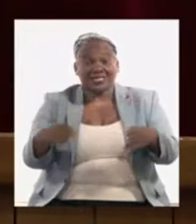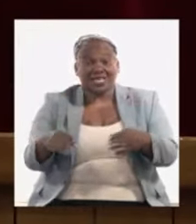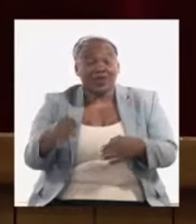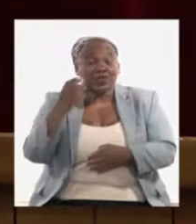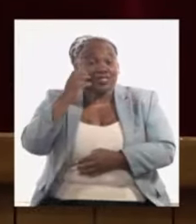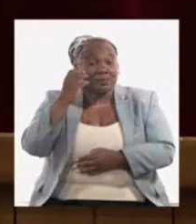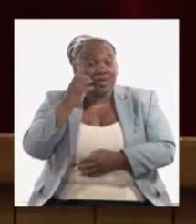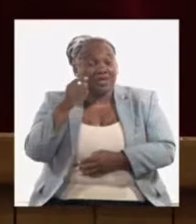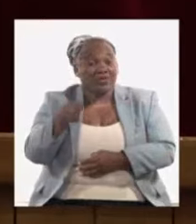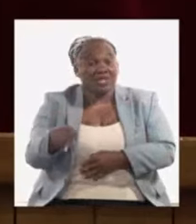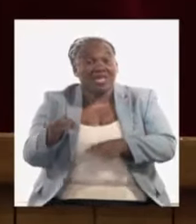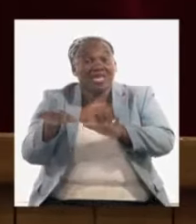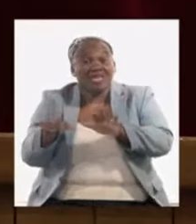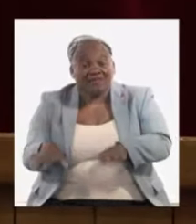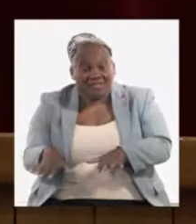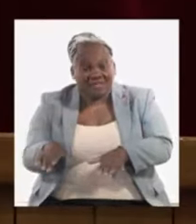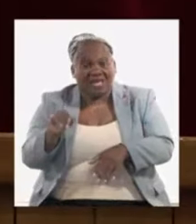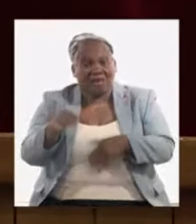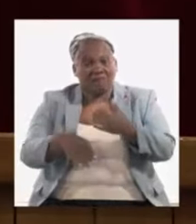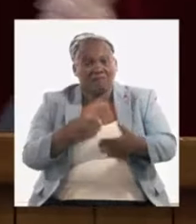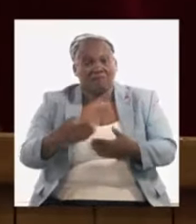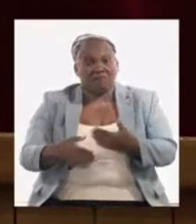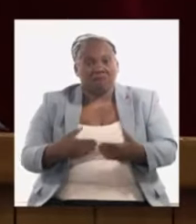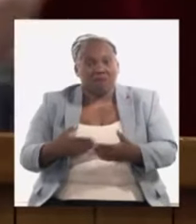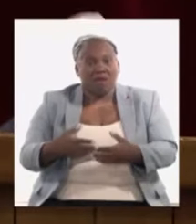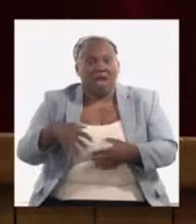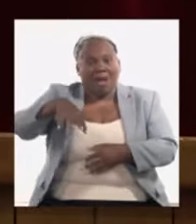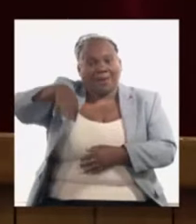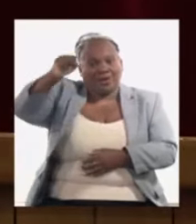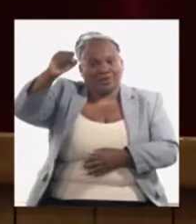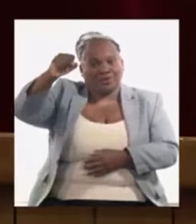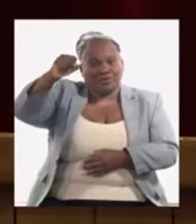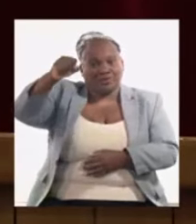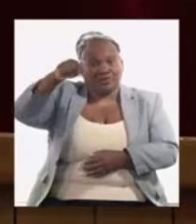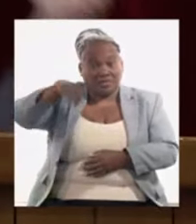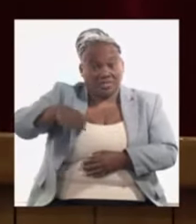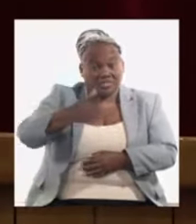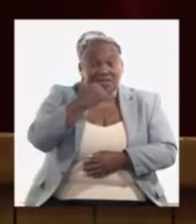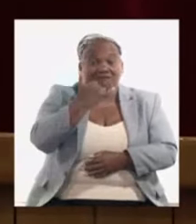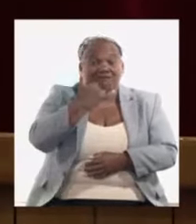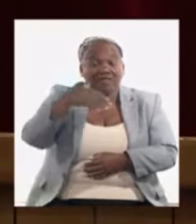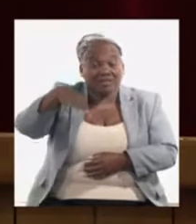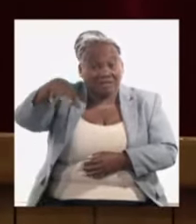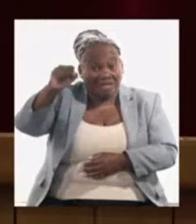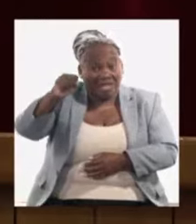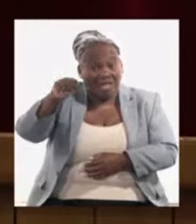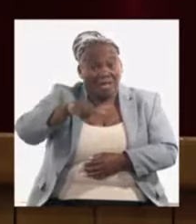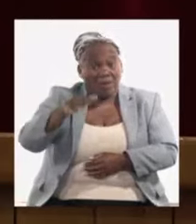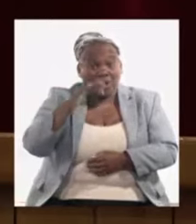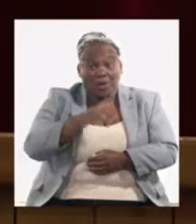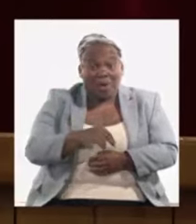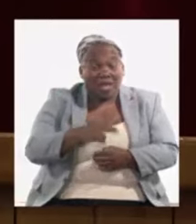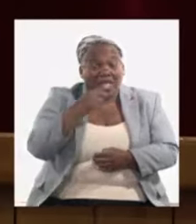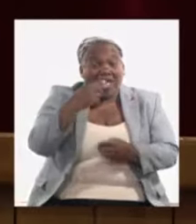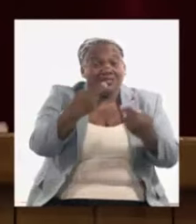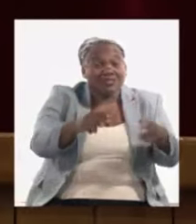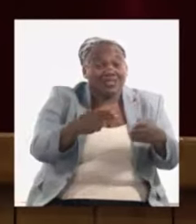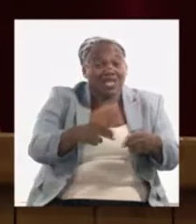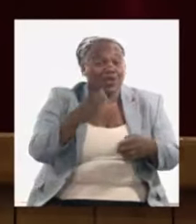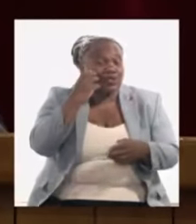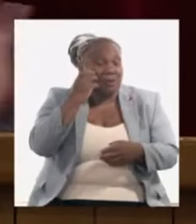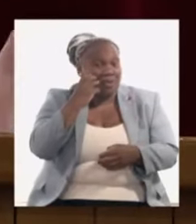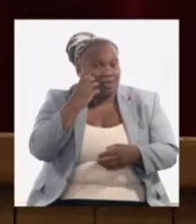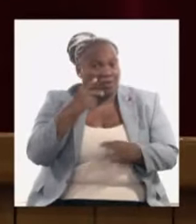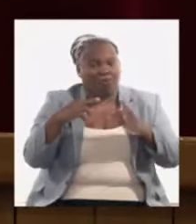evitar afectaciones a la población con los apagones estamos afectando a población de todas maneras porque no tenemos acero y cemento o sea